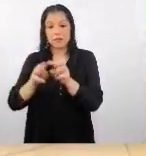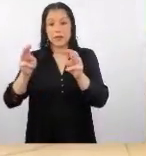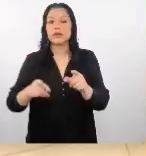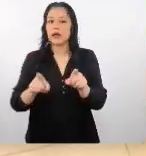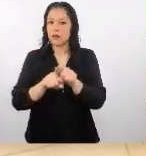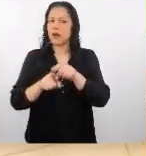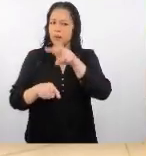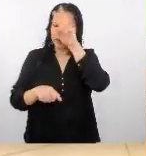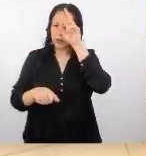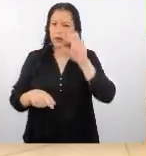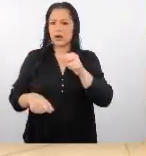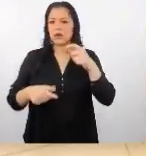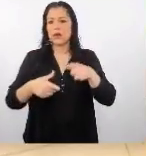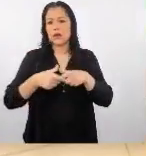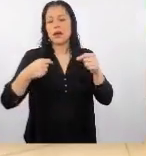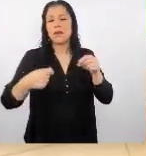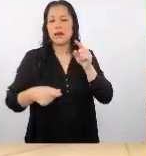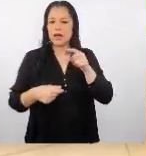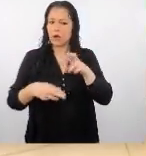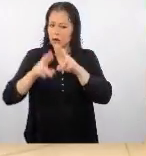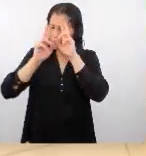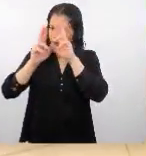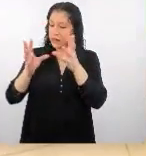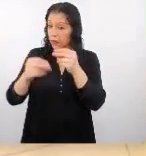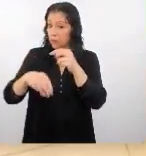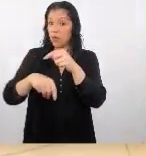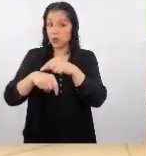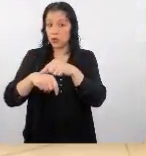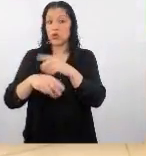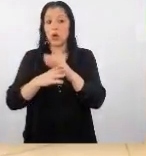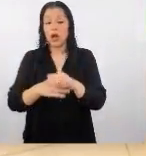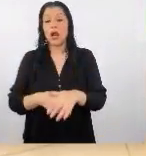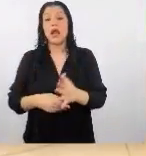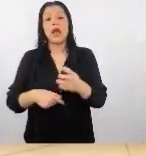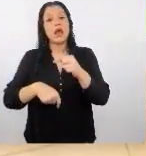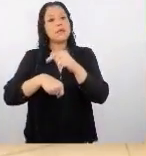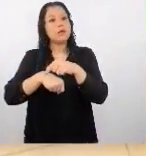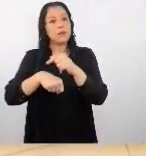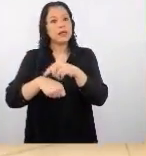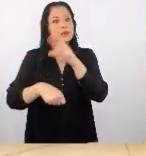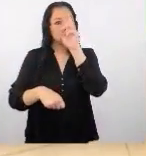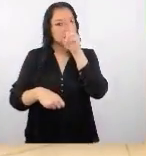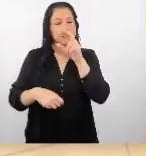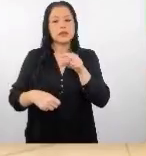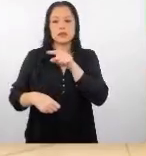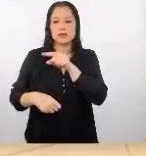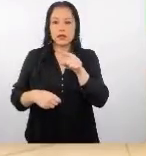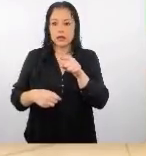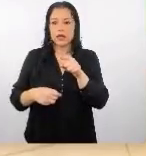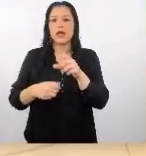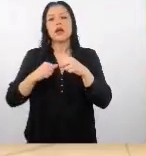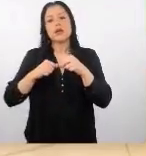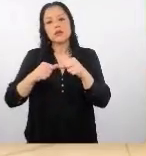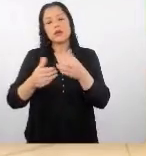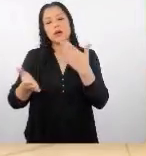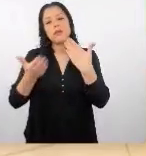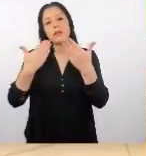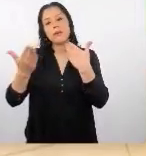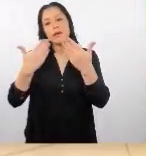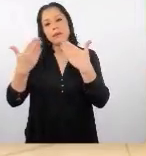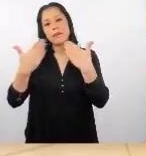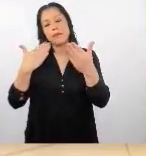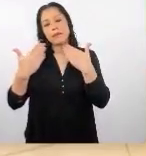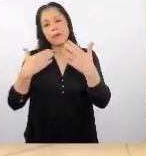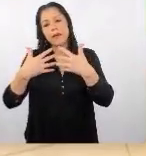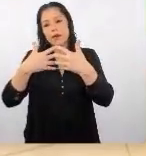Japón y eso ellos ellos respetan mucho mucho el momento entonces ellos saben que si van a seguir hablando con la